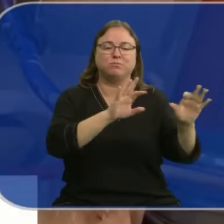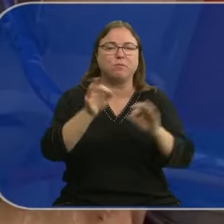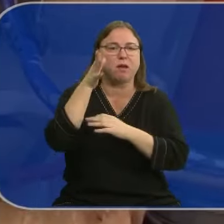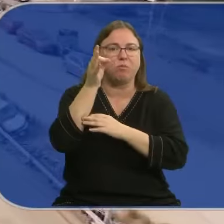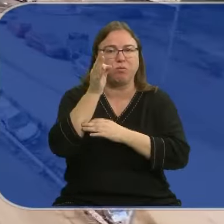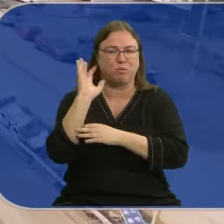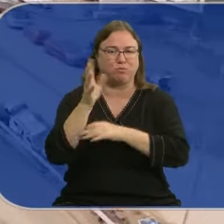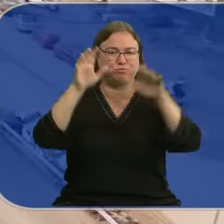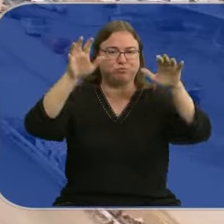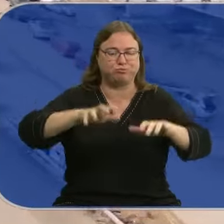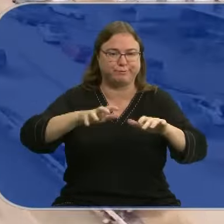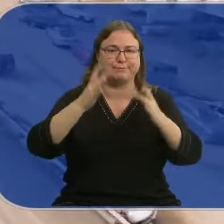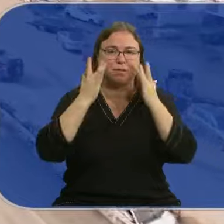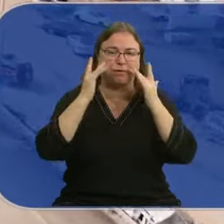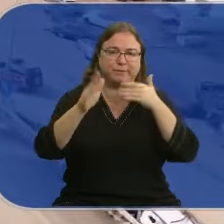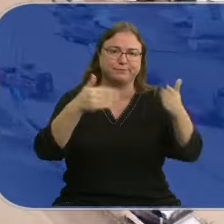afectados.